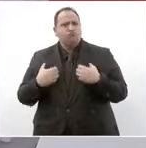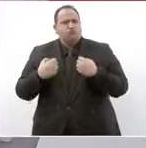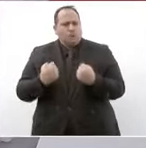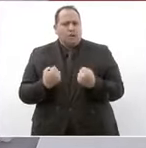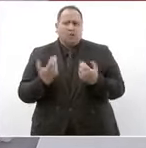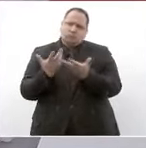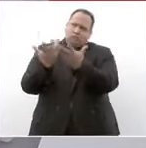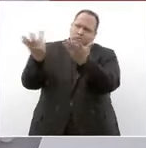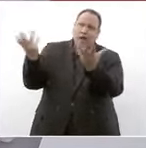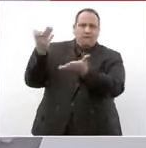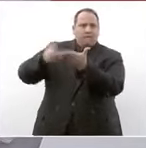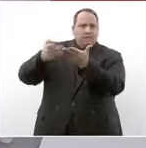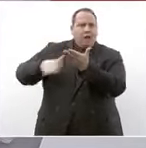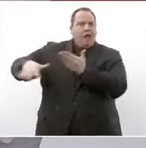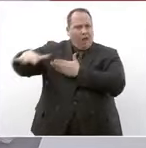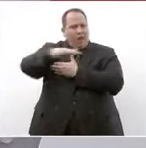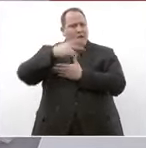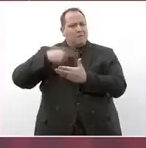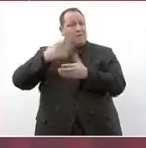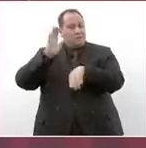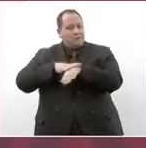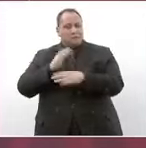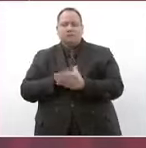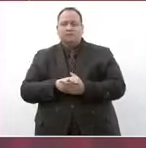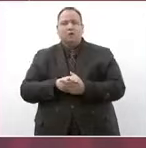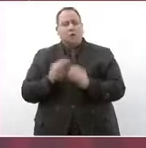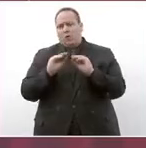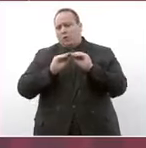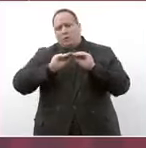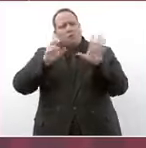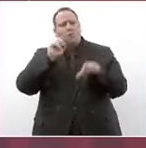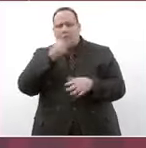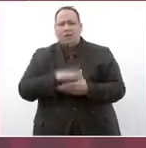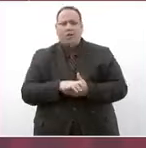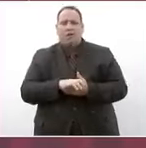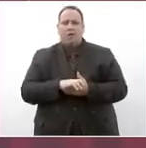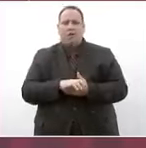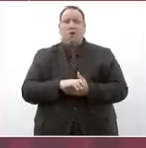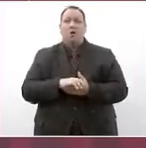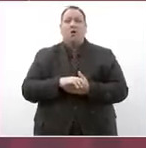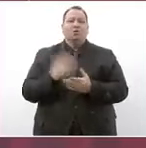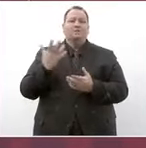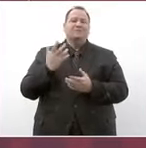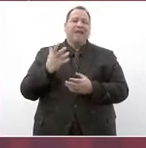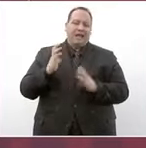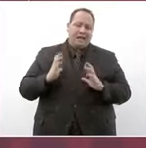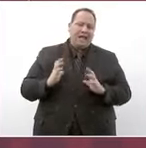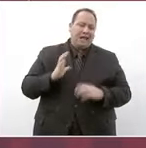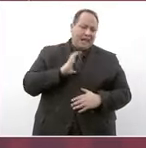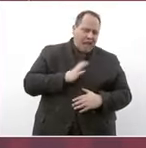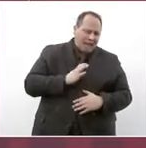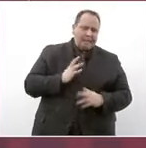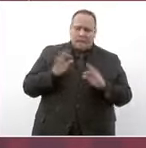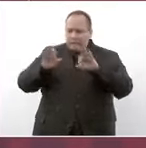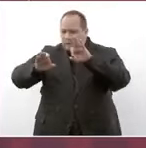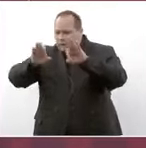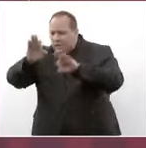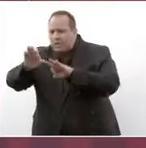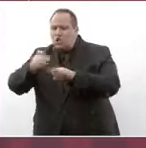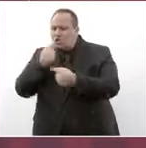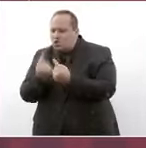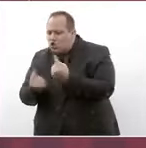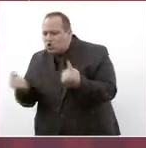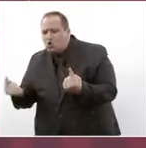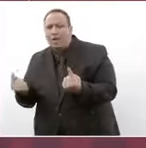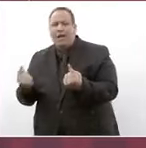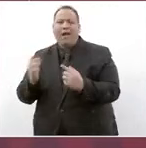tanto hace falta a nuestra población y desde luego la oncohematología pediátrica para la atención de